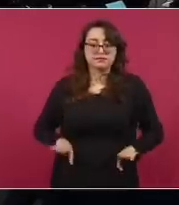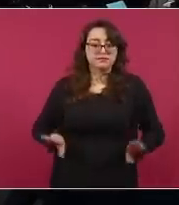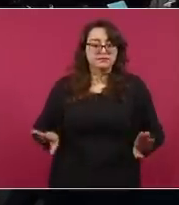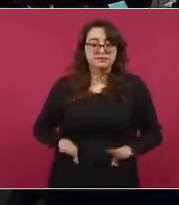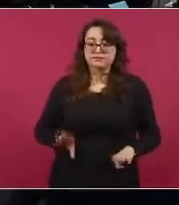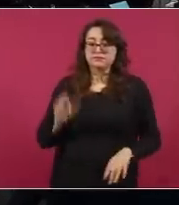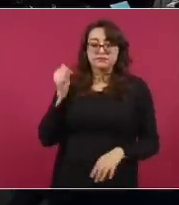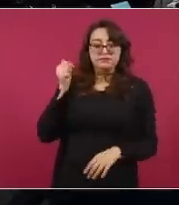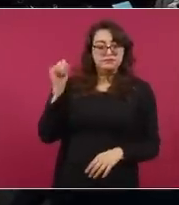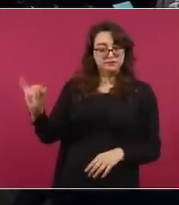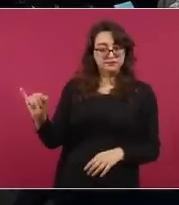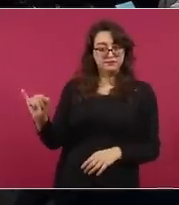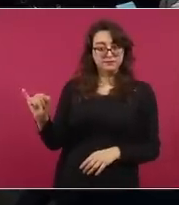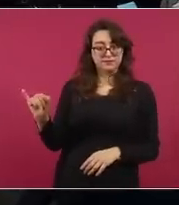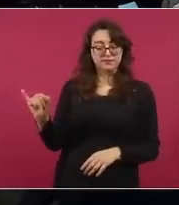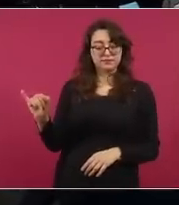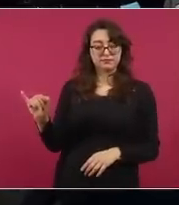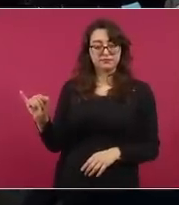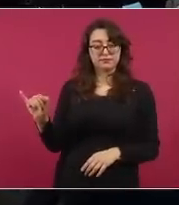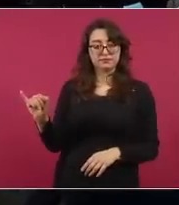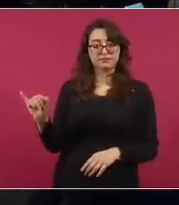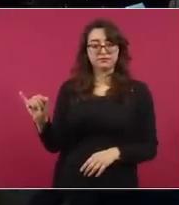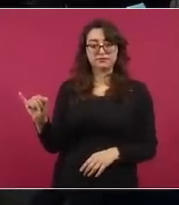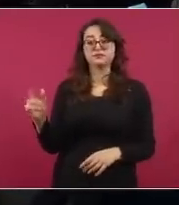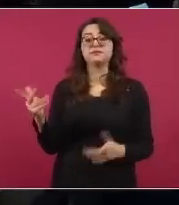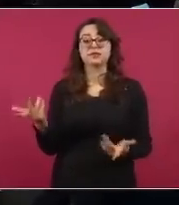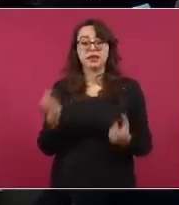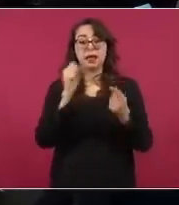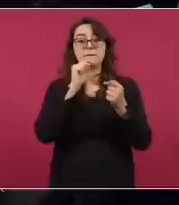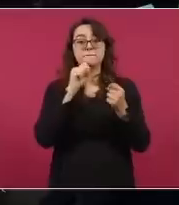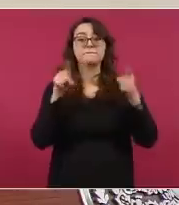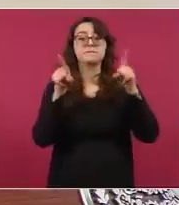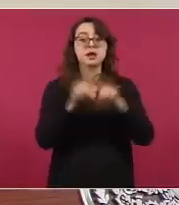delincuentes